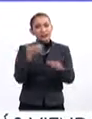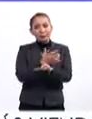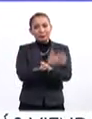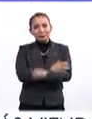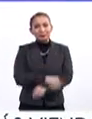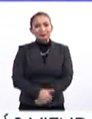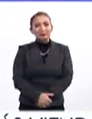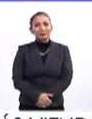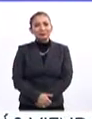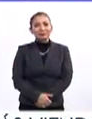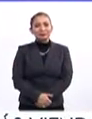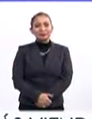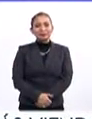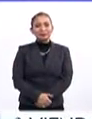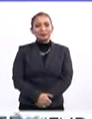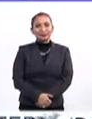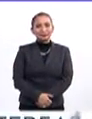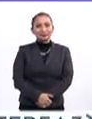acompáñenos.